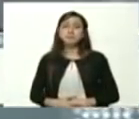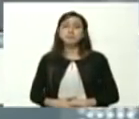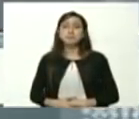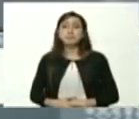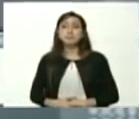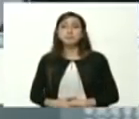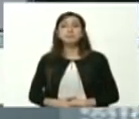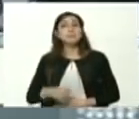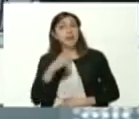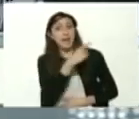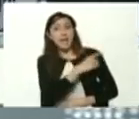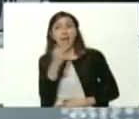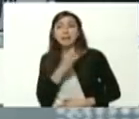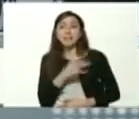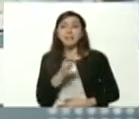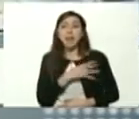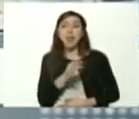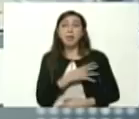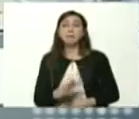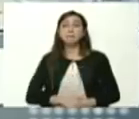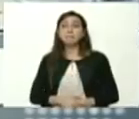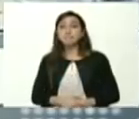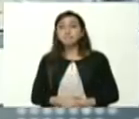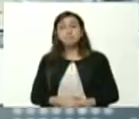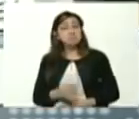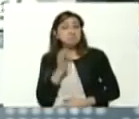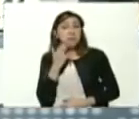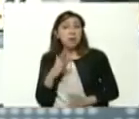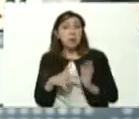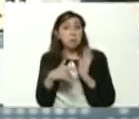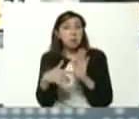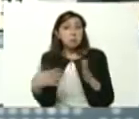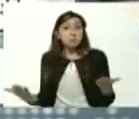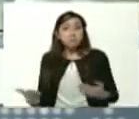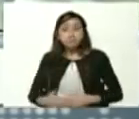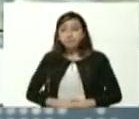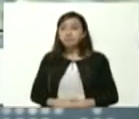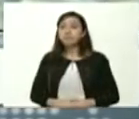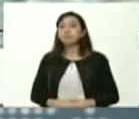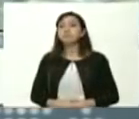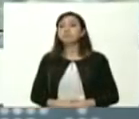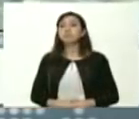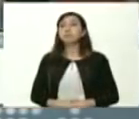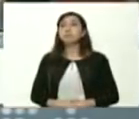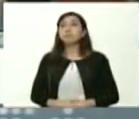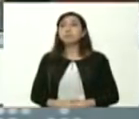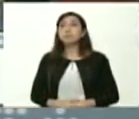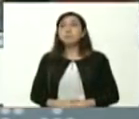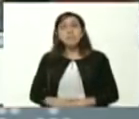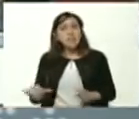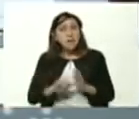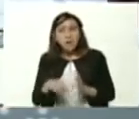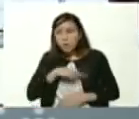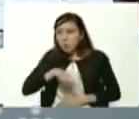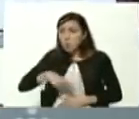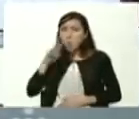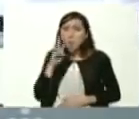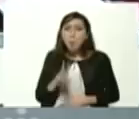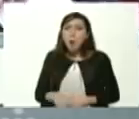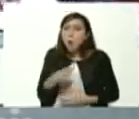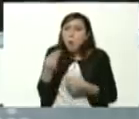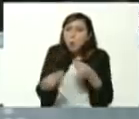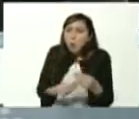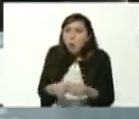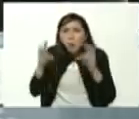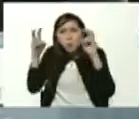en Chile es el ejemplo más cercano que vemos de como